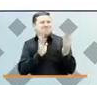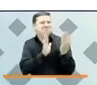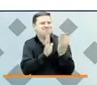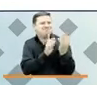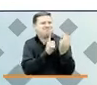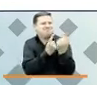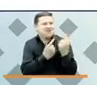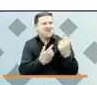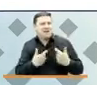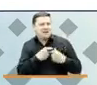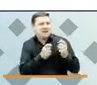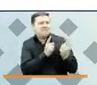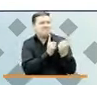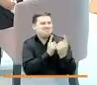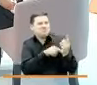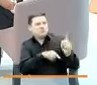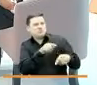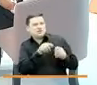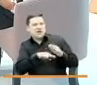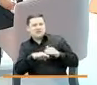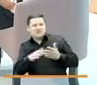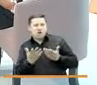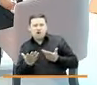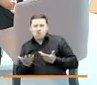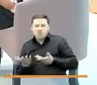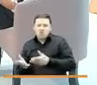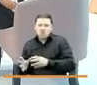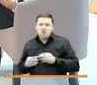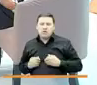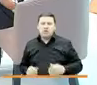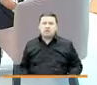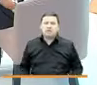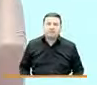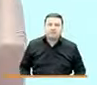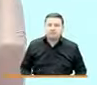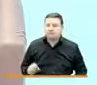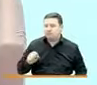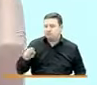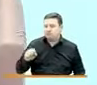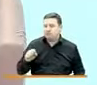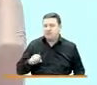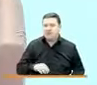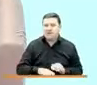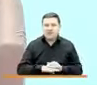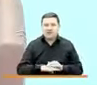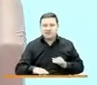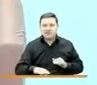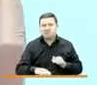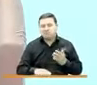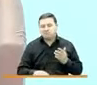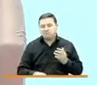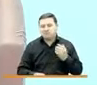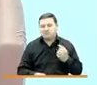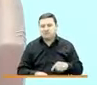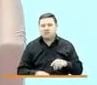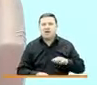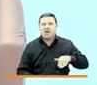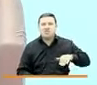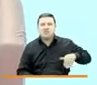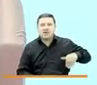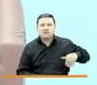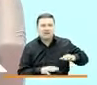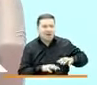las víctimas y de qué manera lo revirtieron? Bueno, sí hubo consecuencias en el sentido que se retrasaron algunas